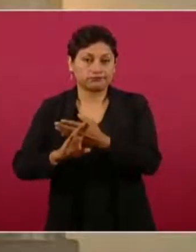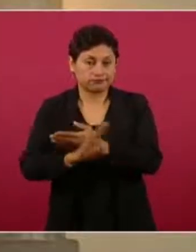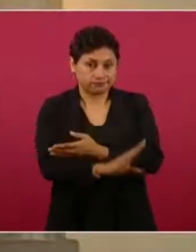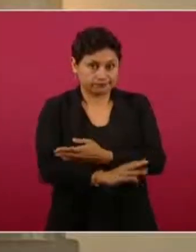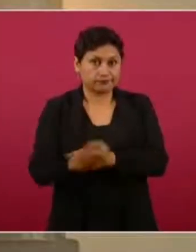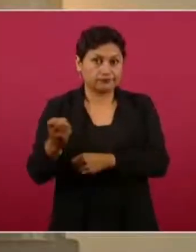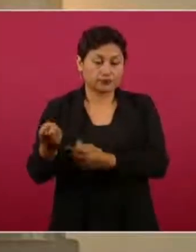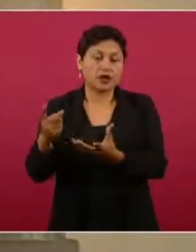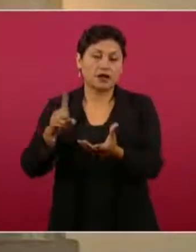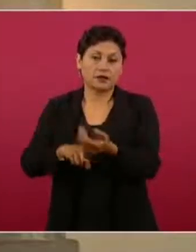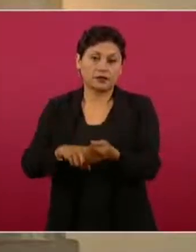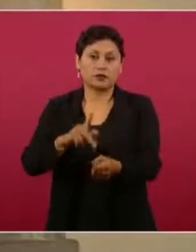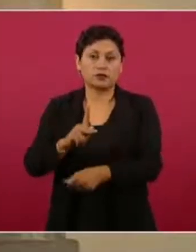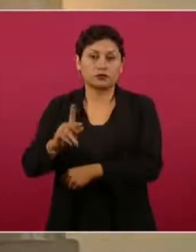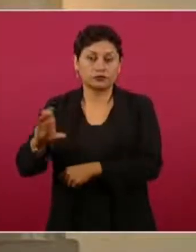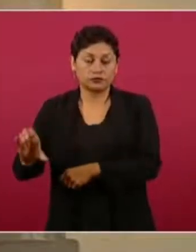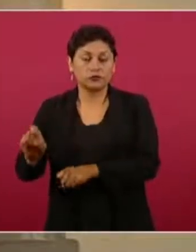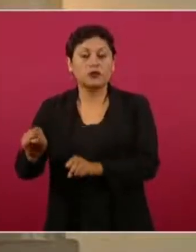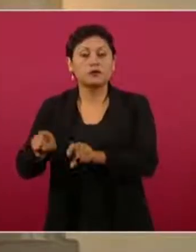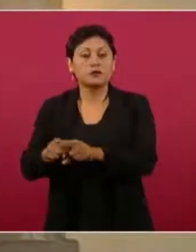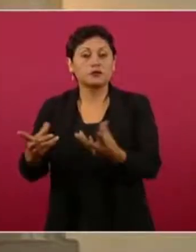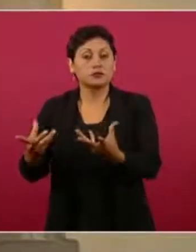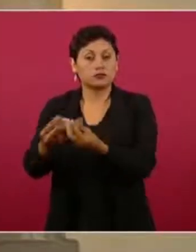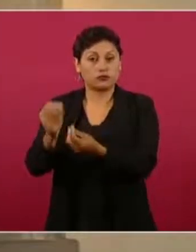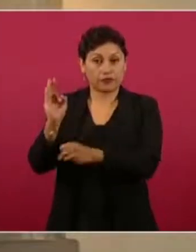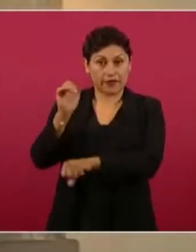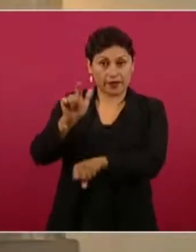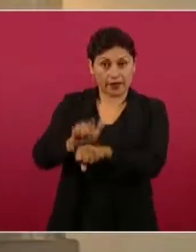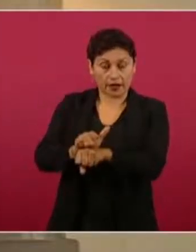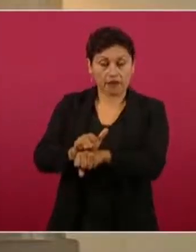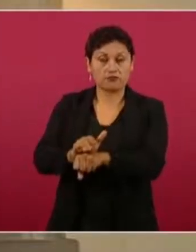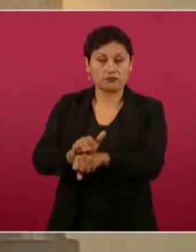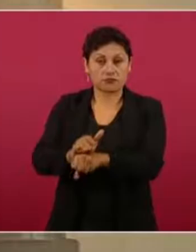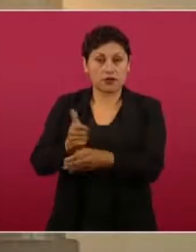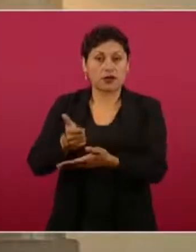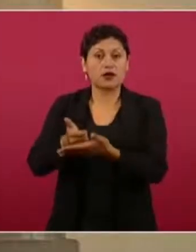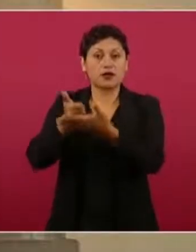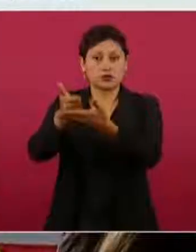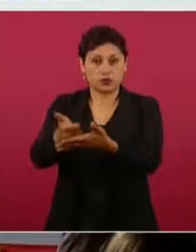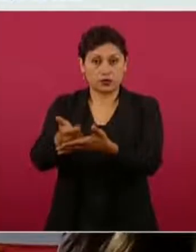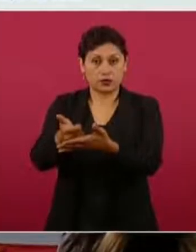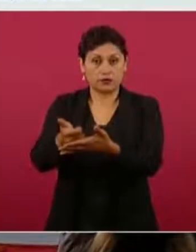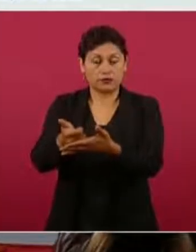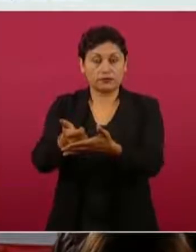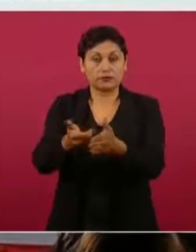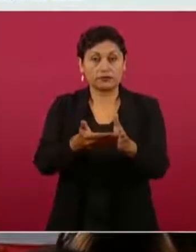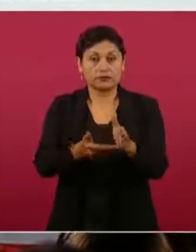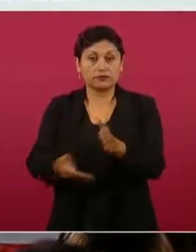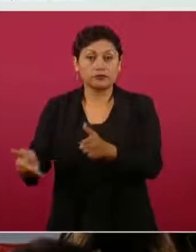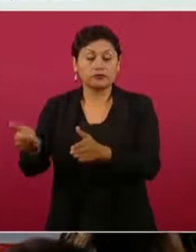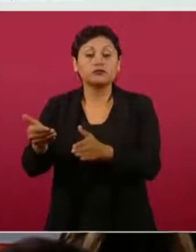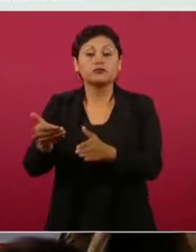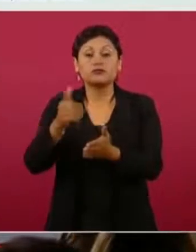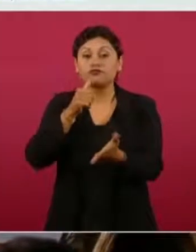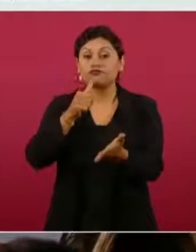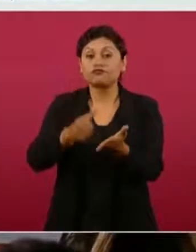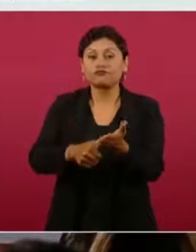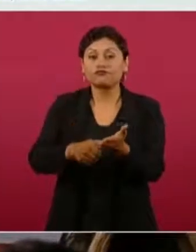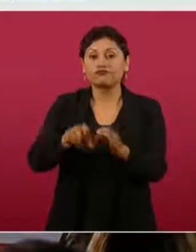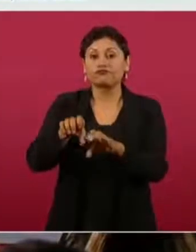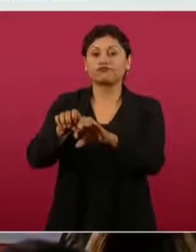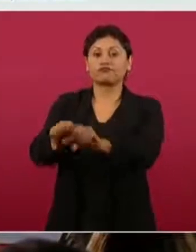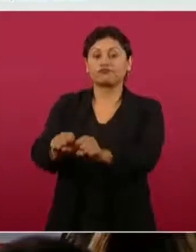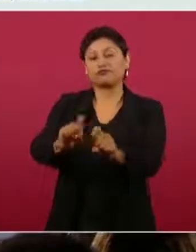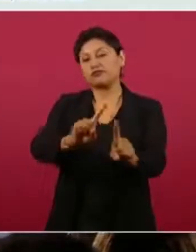en coordinación y con apoyo de las fuerzas federales, se ejecutaron órdenes de aprehensión por diversos